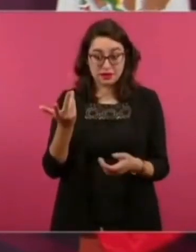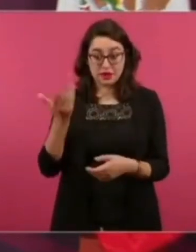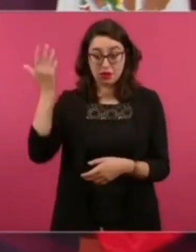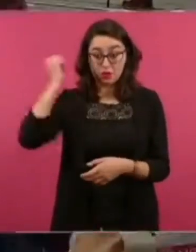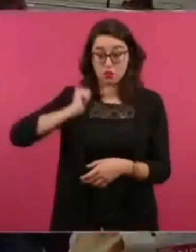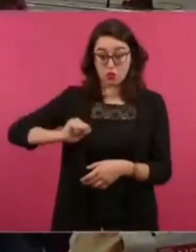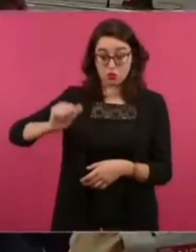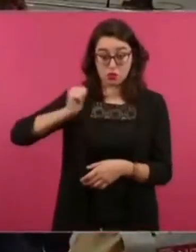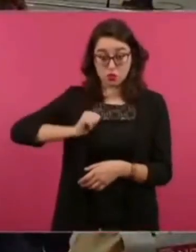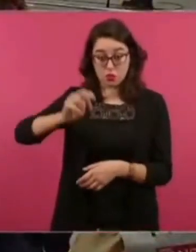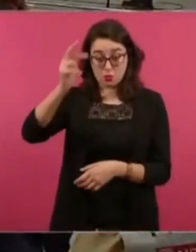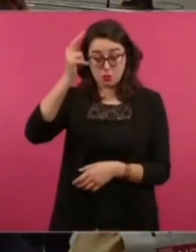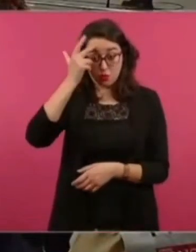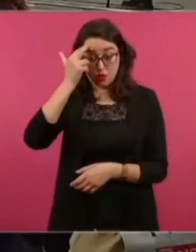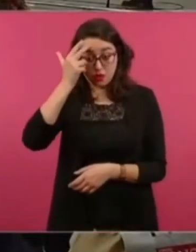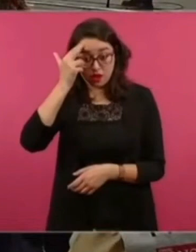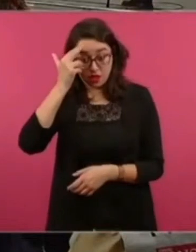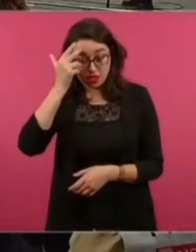indígenas.